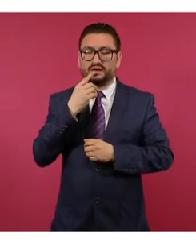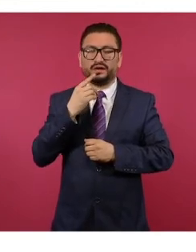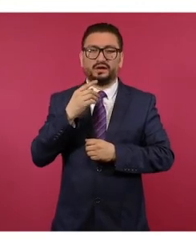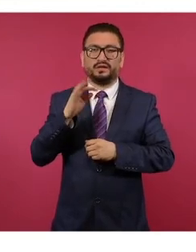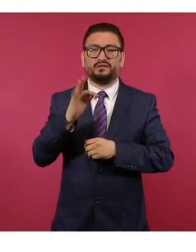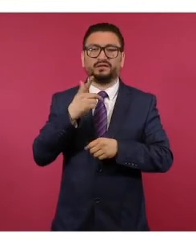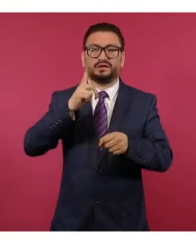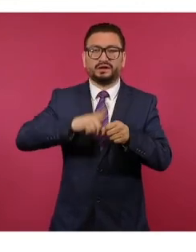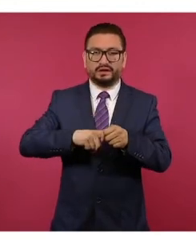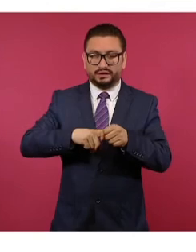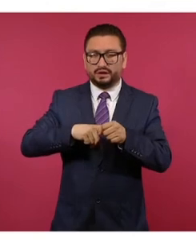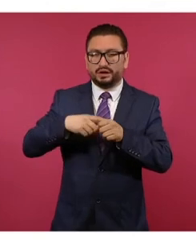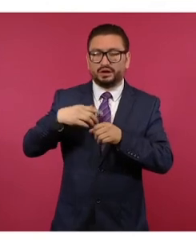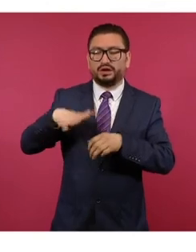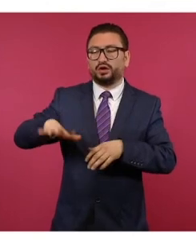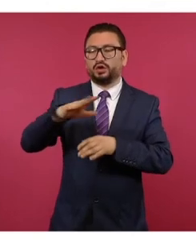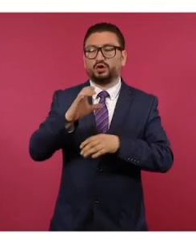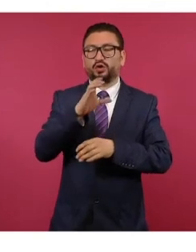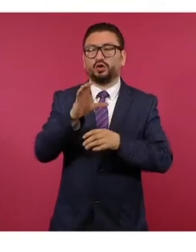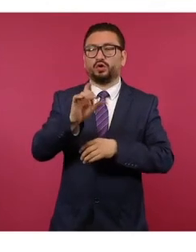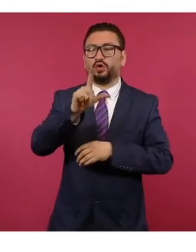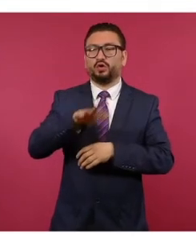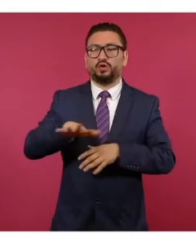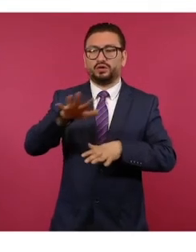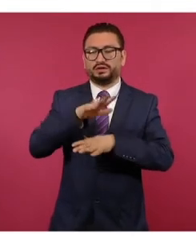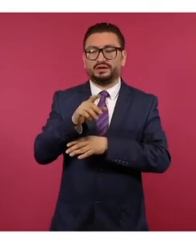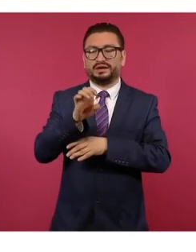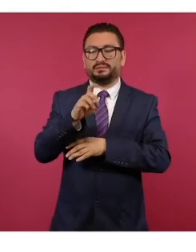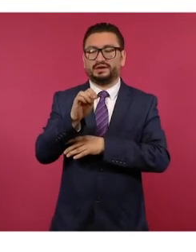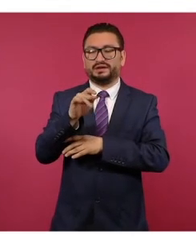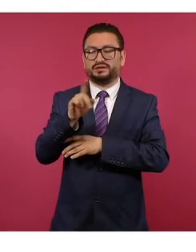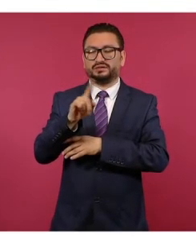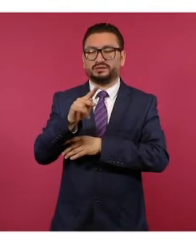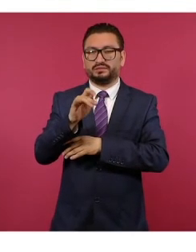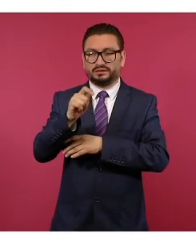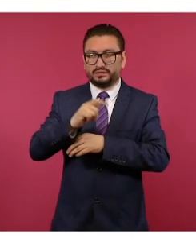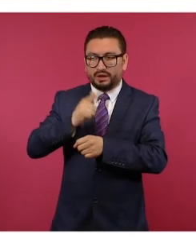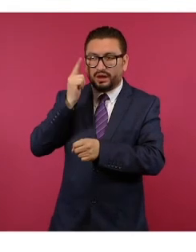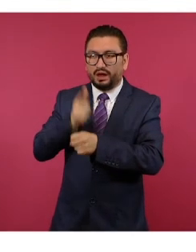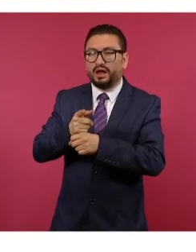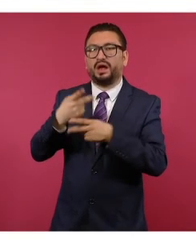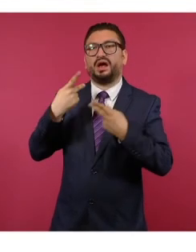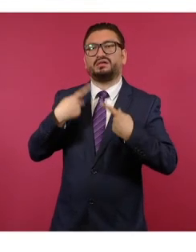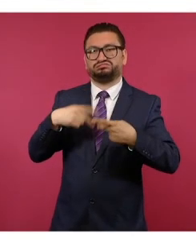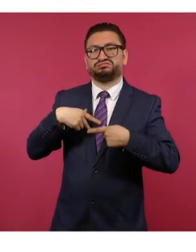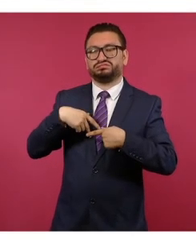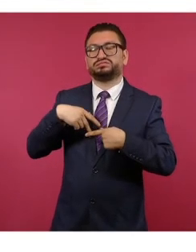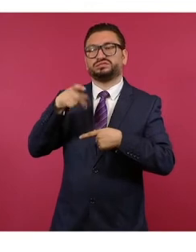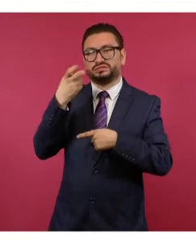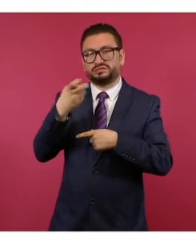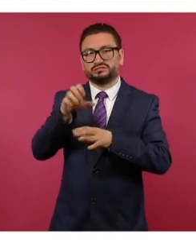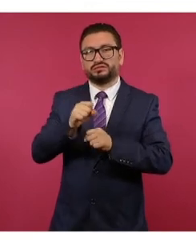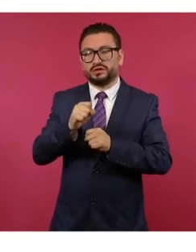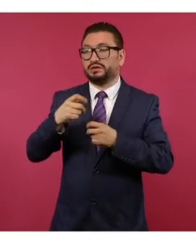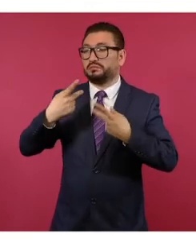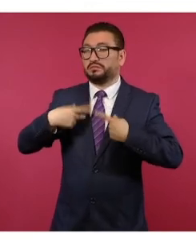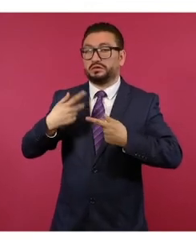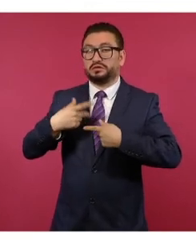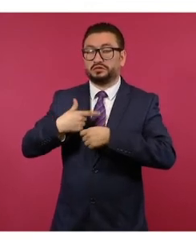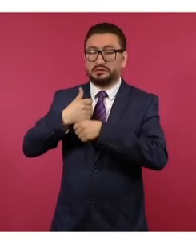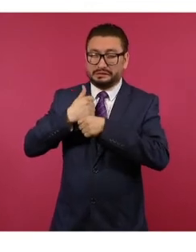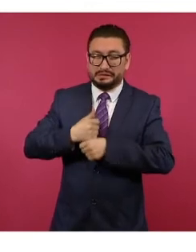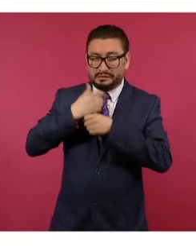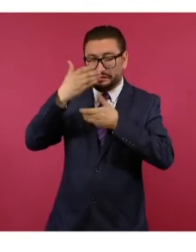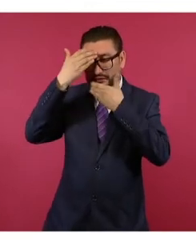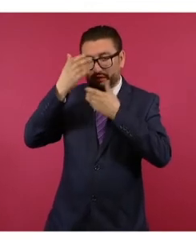operativo en la colonia Emiliano Zapata y lograron la detención en flagrancia de los hoy sentenciados y la liberación de las víctimas.